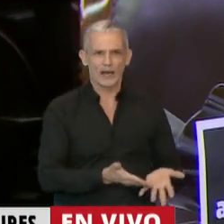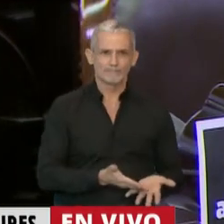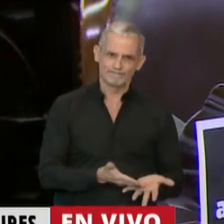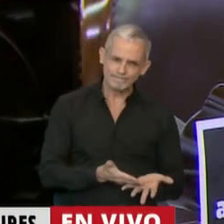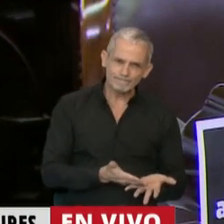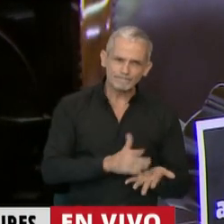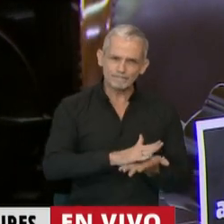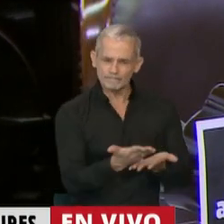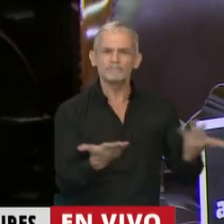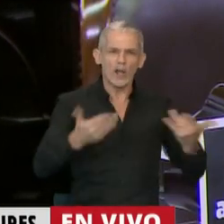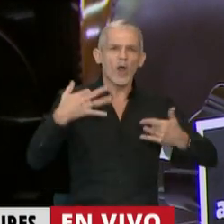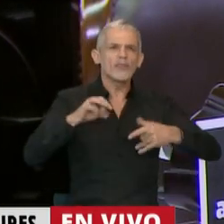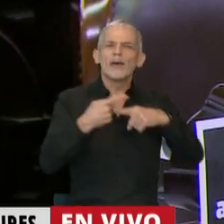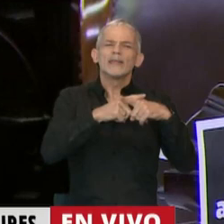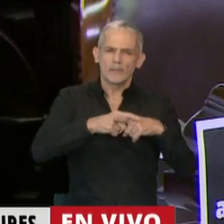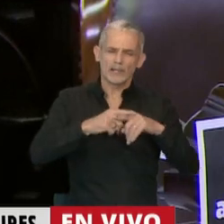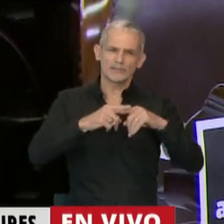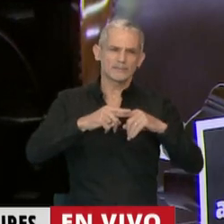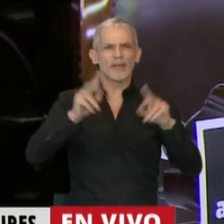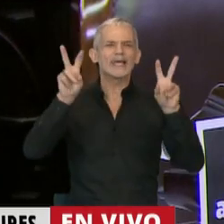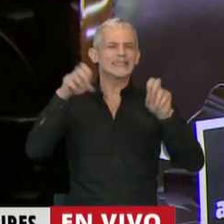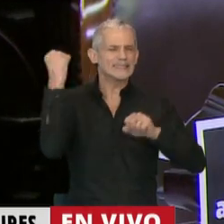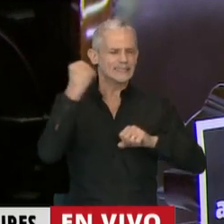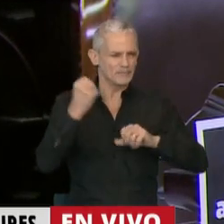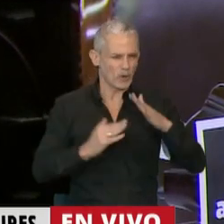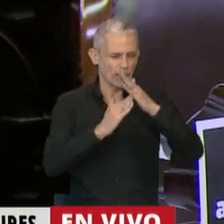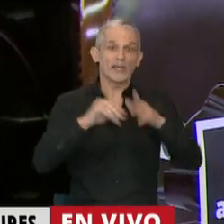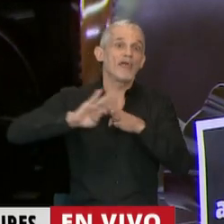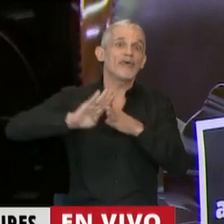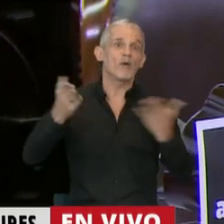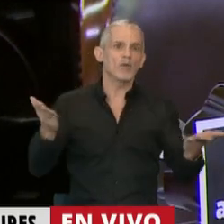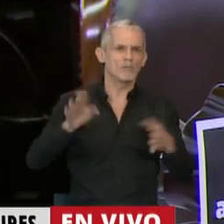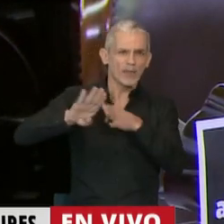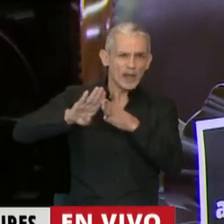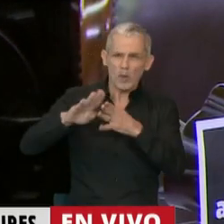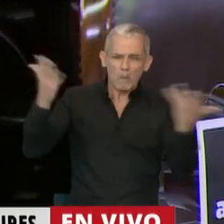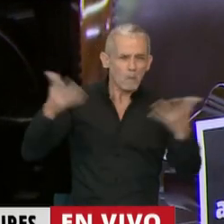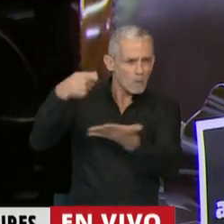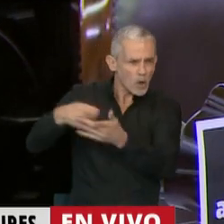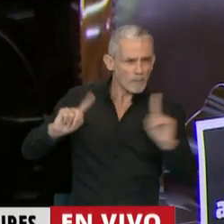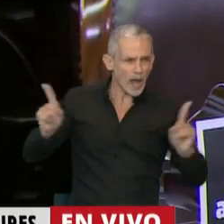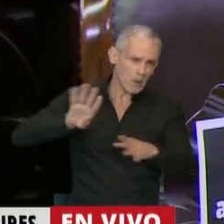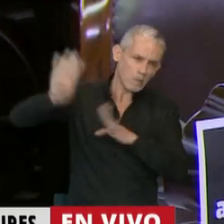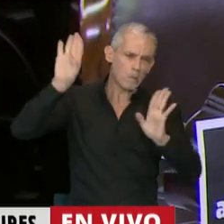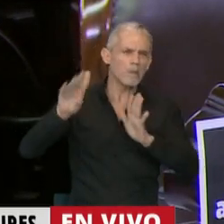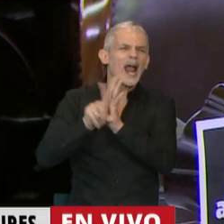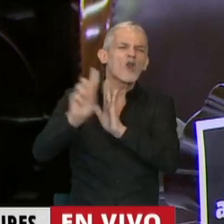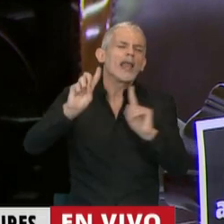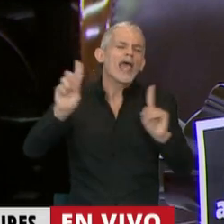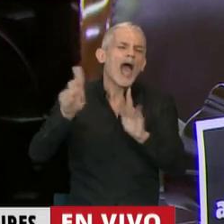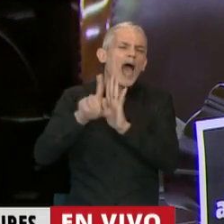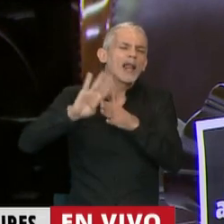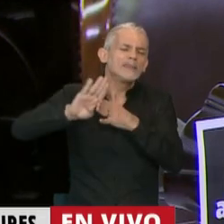discutir los temas centrales. La deuda. Hay que desconocer de una buena vez semejante deuda ilegal y legítima.